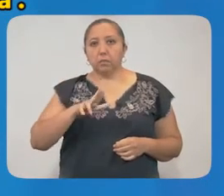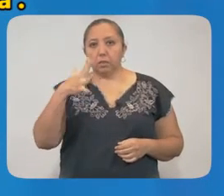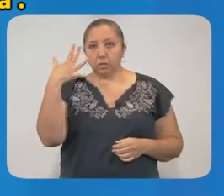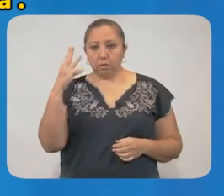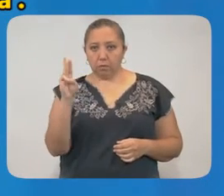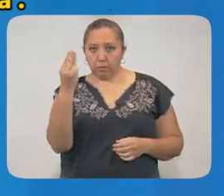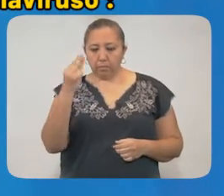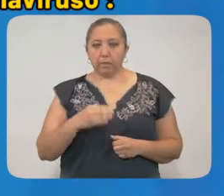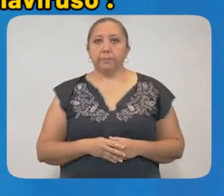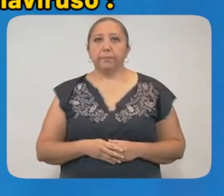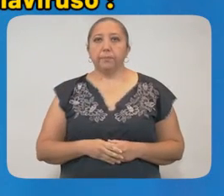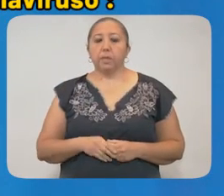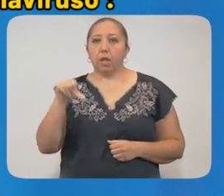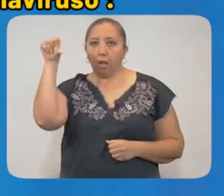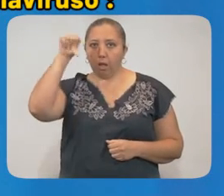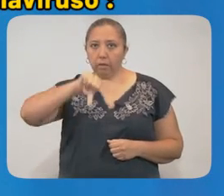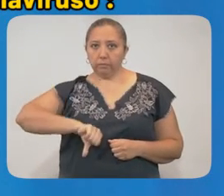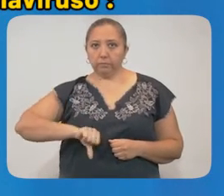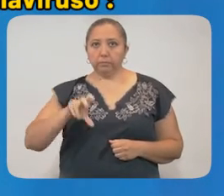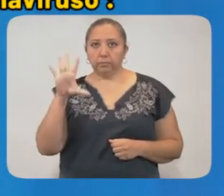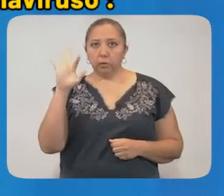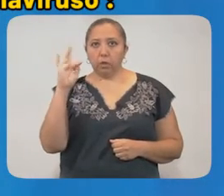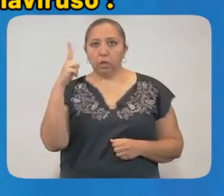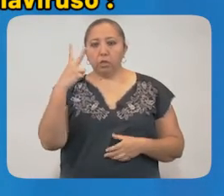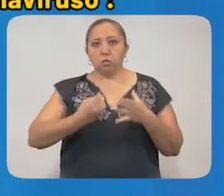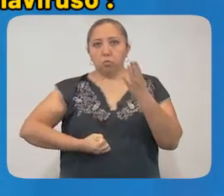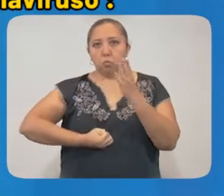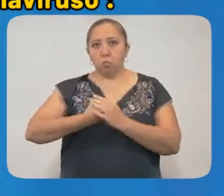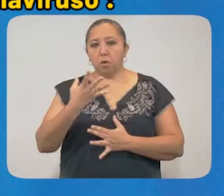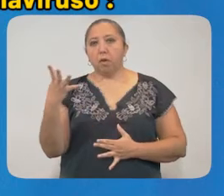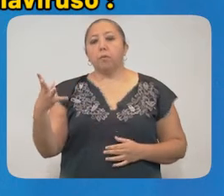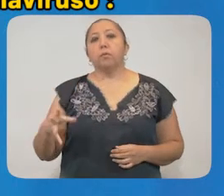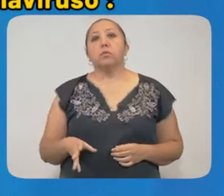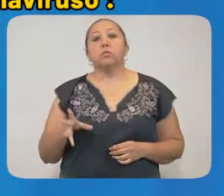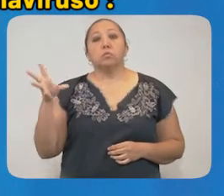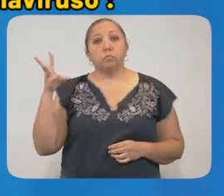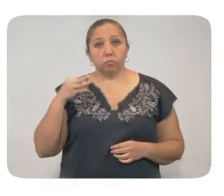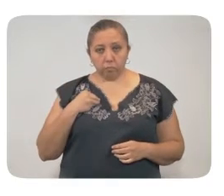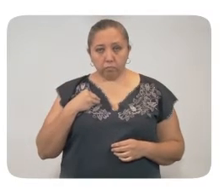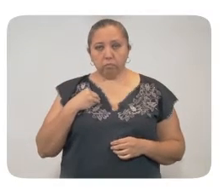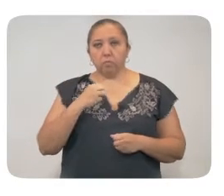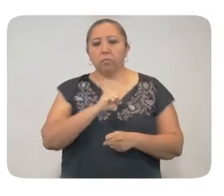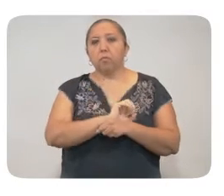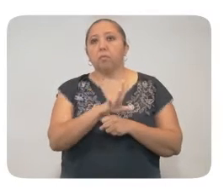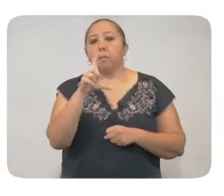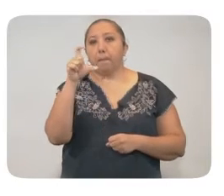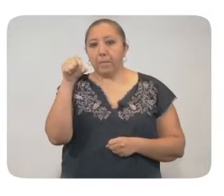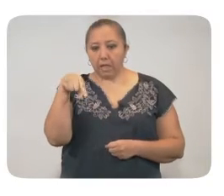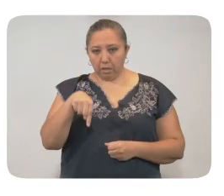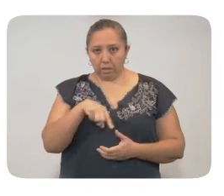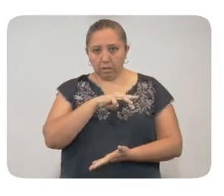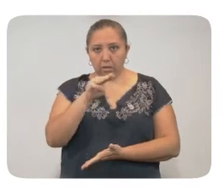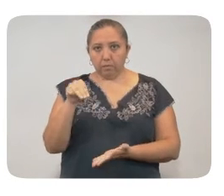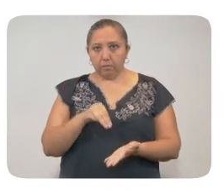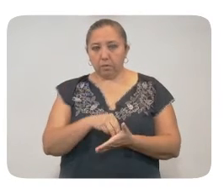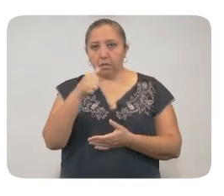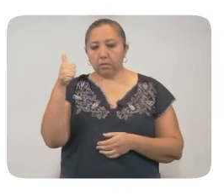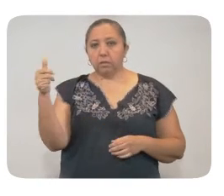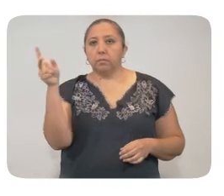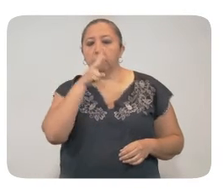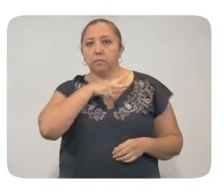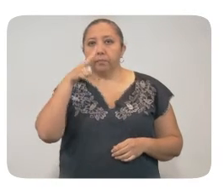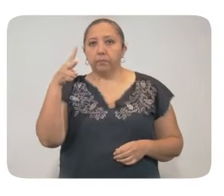5 de mayo. Hoy se detectaron 42 nuevos contagios de coronavirus, 20 en Mérida, 6 en